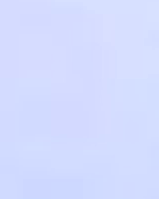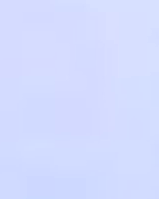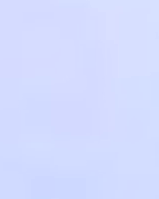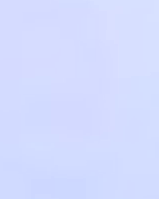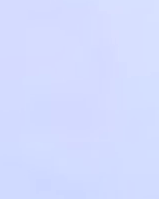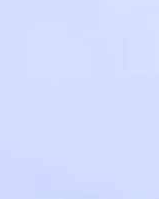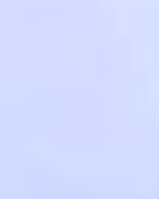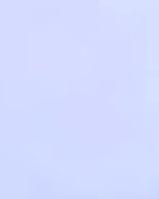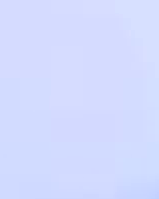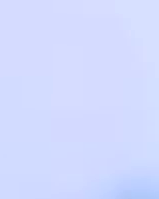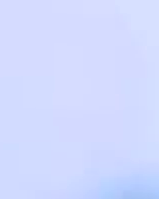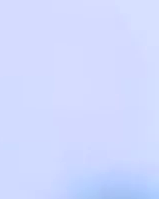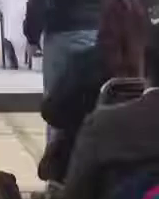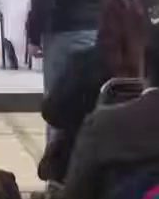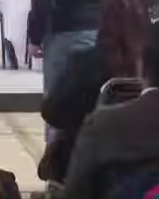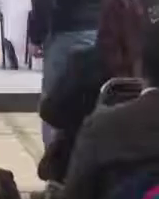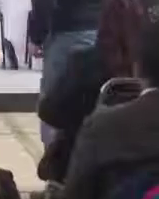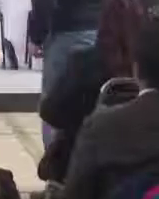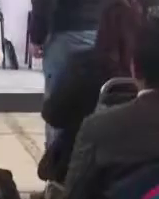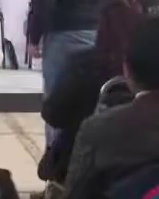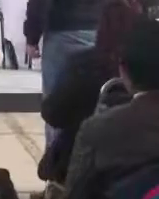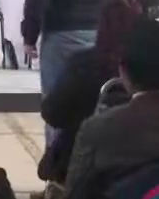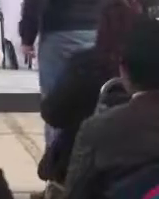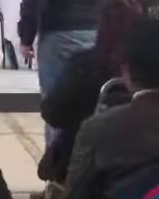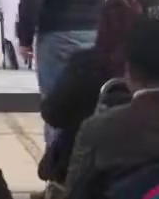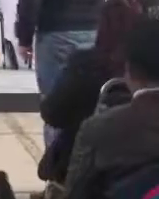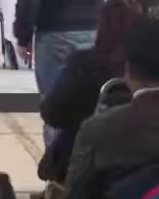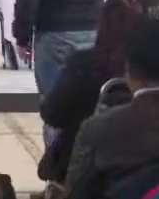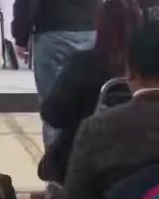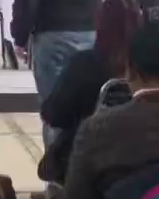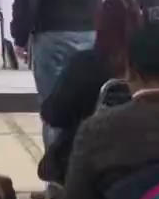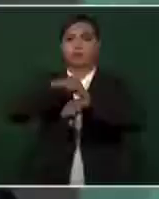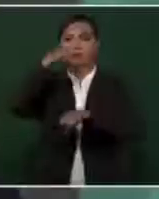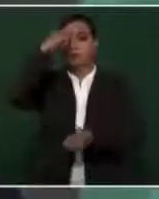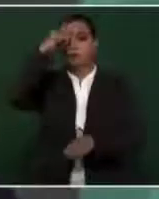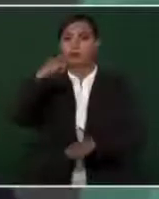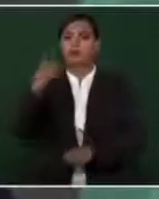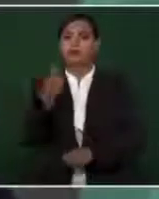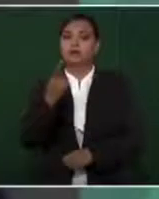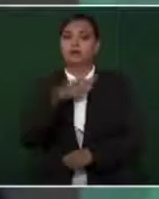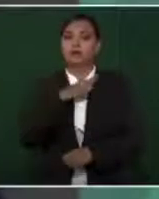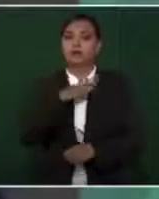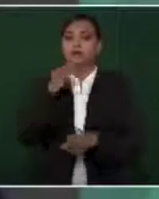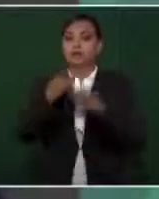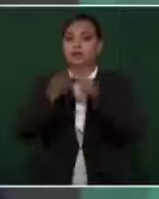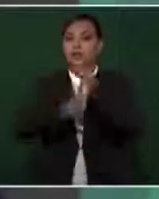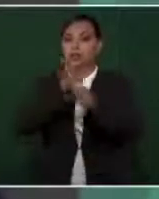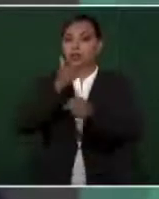Decirle a los tamaulipecos es de que vamos a ayudar este fin de año,